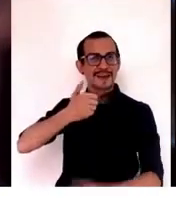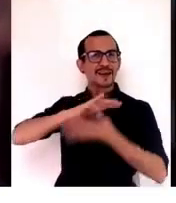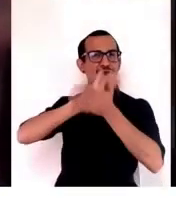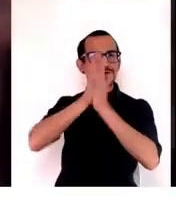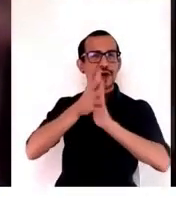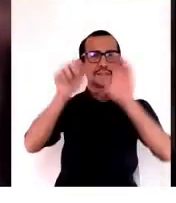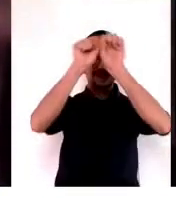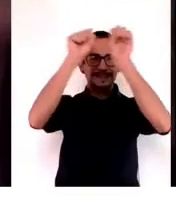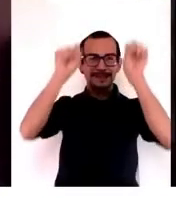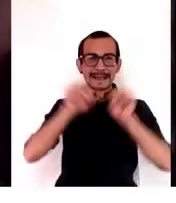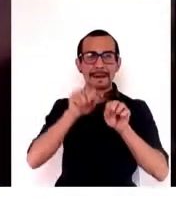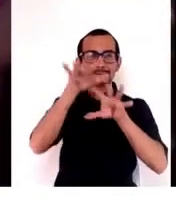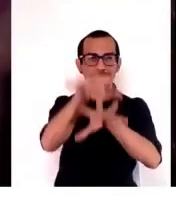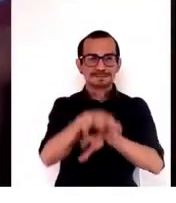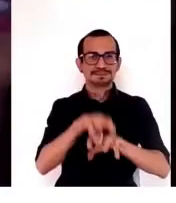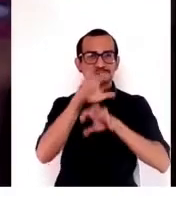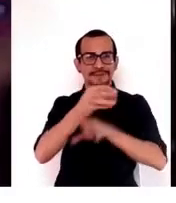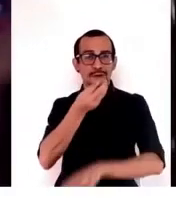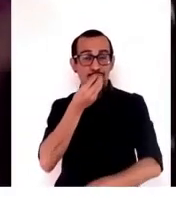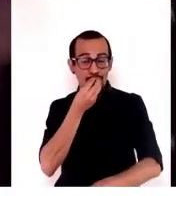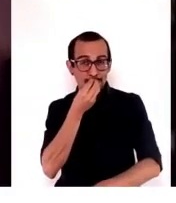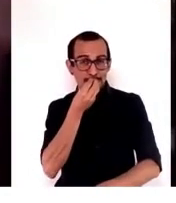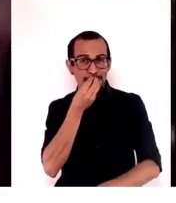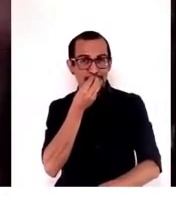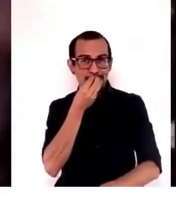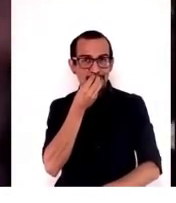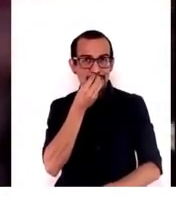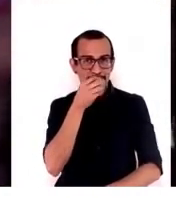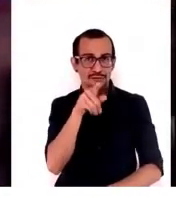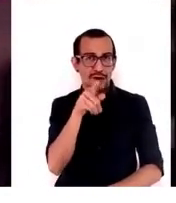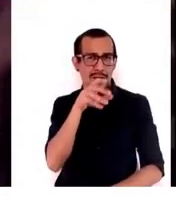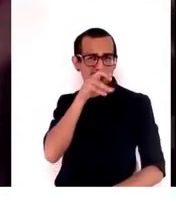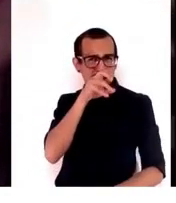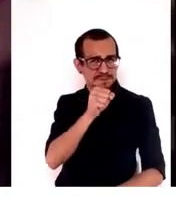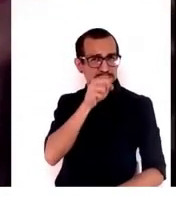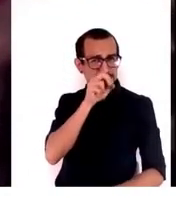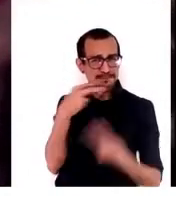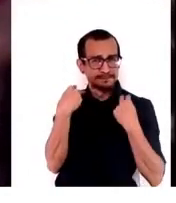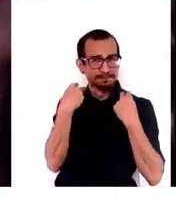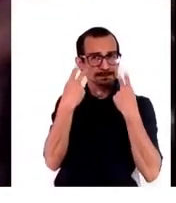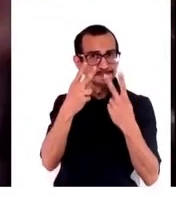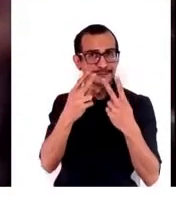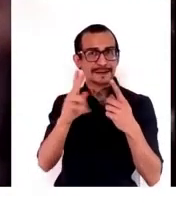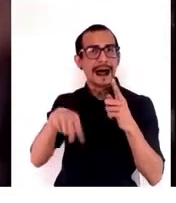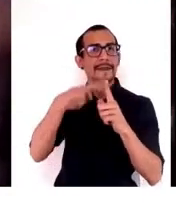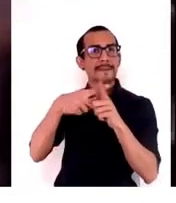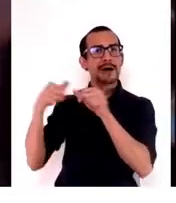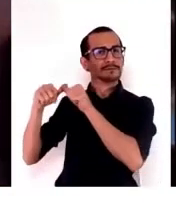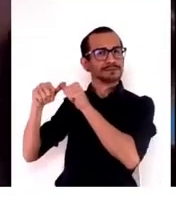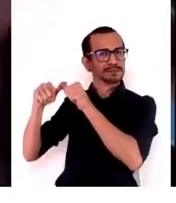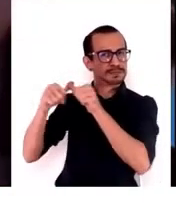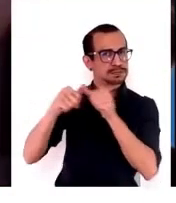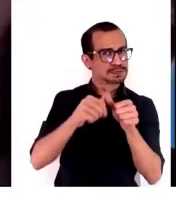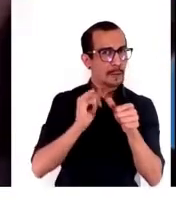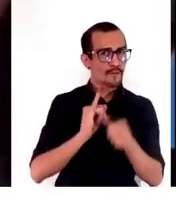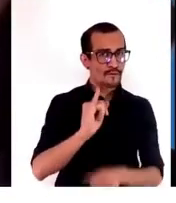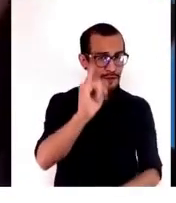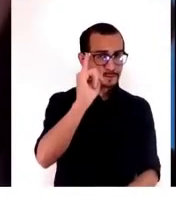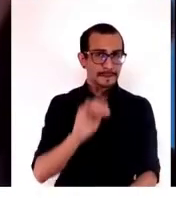agroalimentarios son resilientes, son sostenibles y también